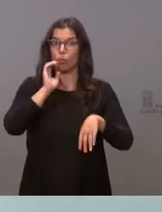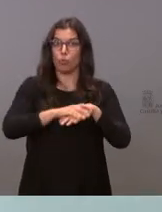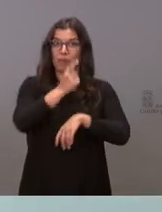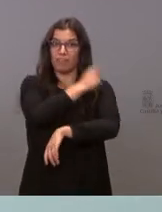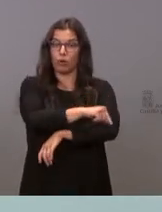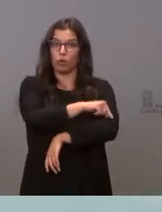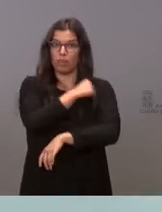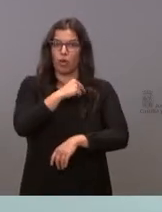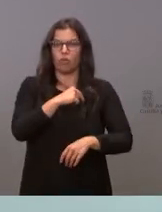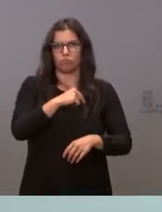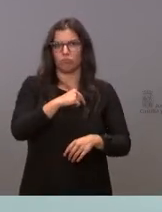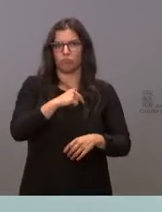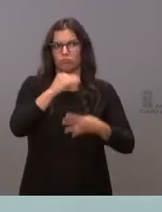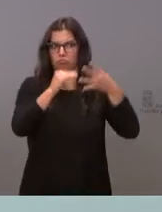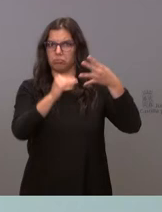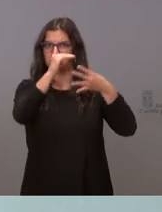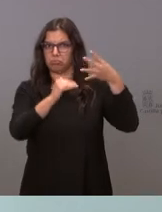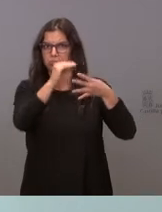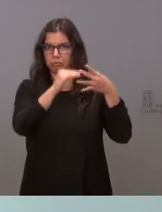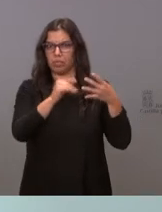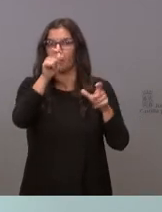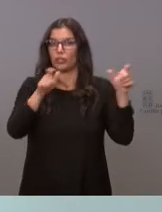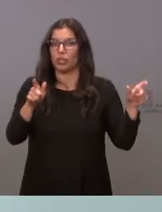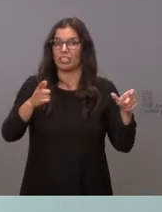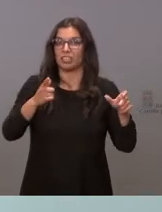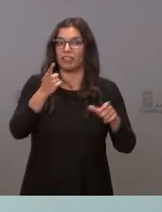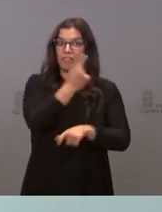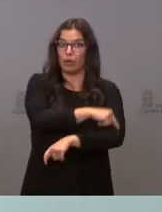que tiene porcentaje de población vacunada mayor.